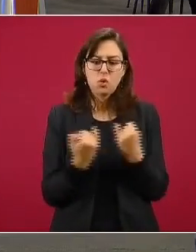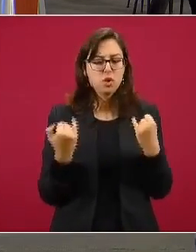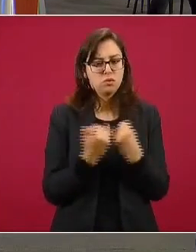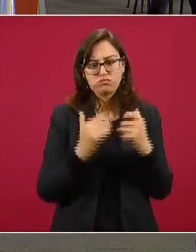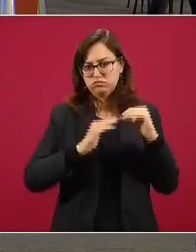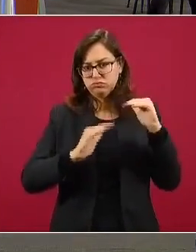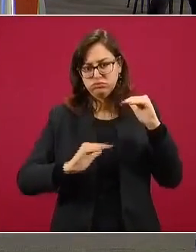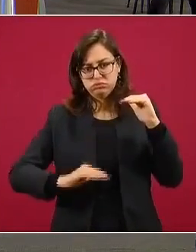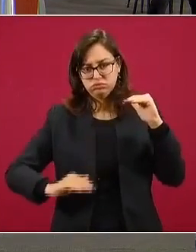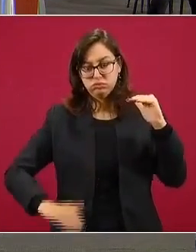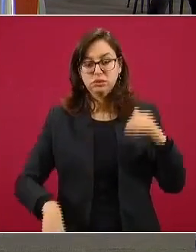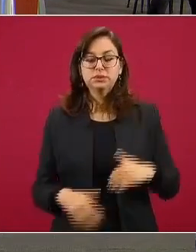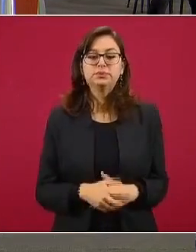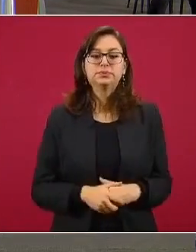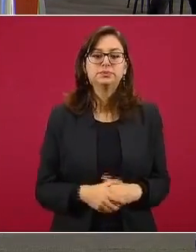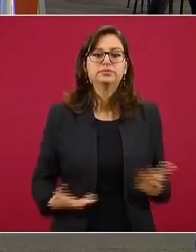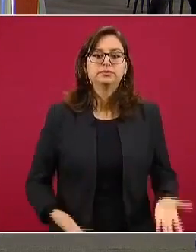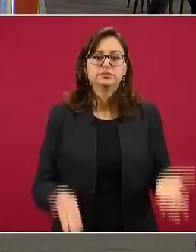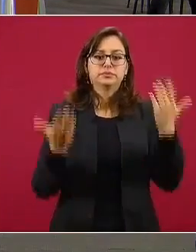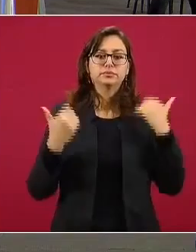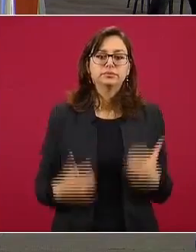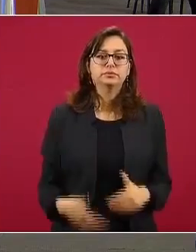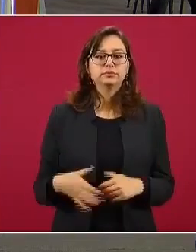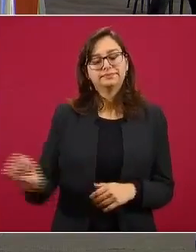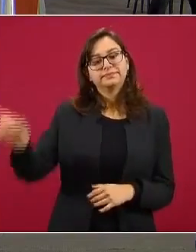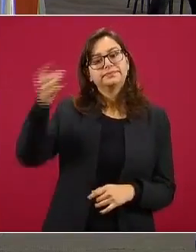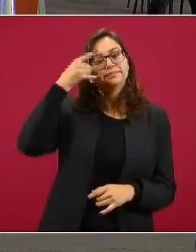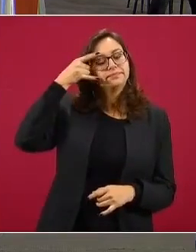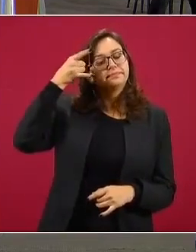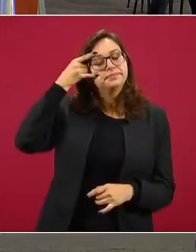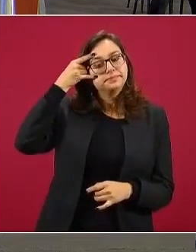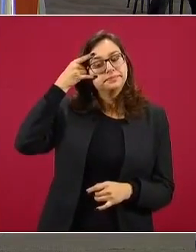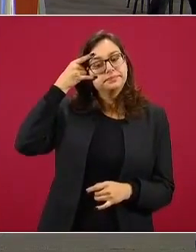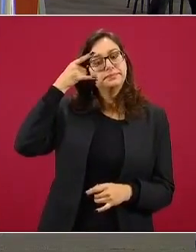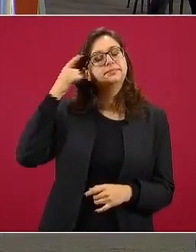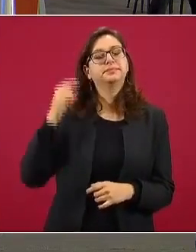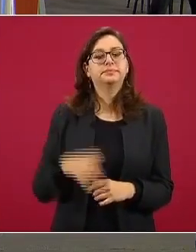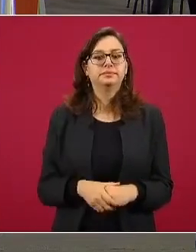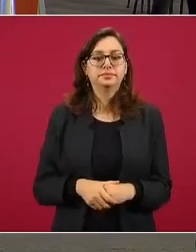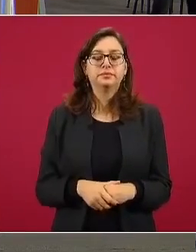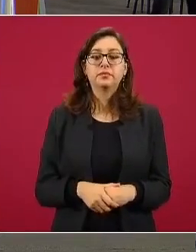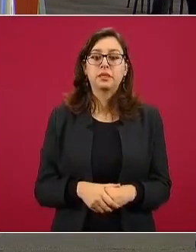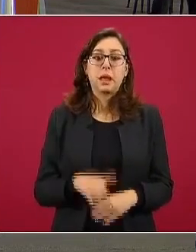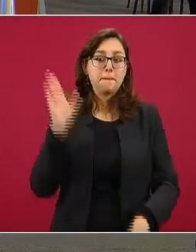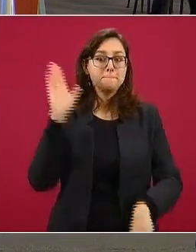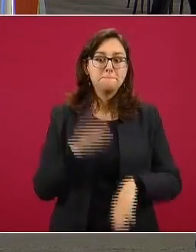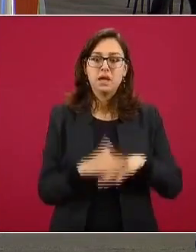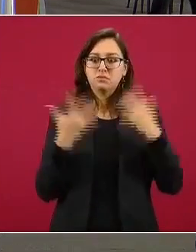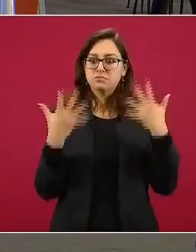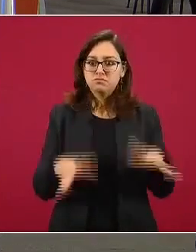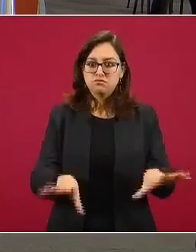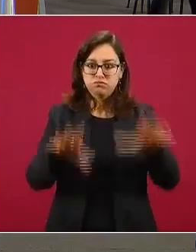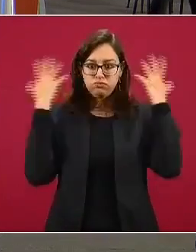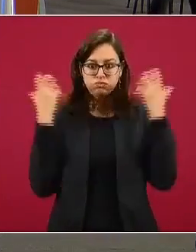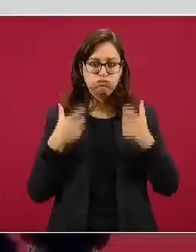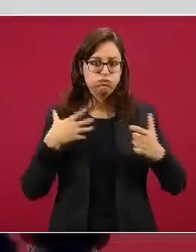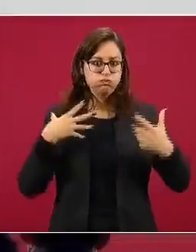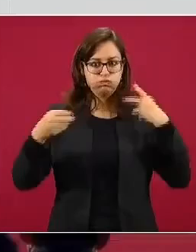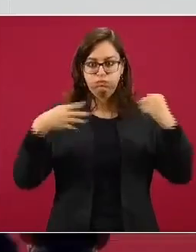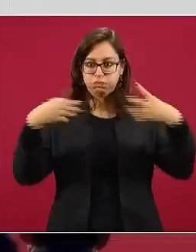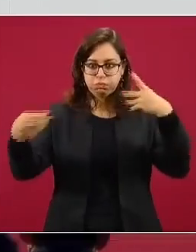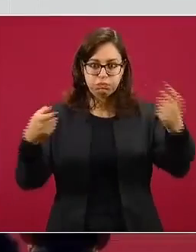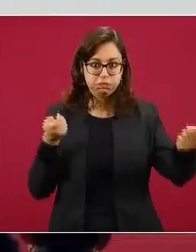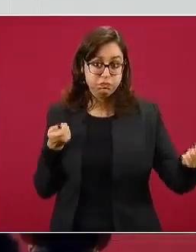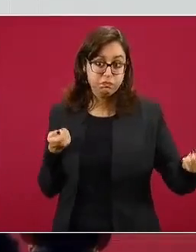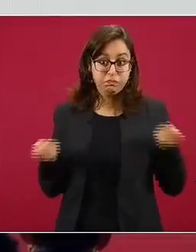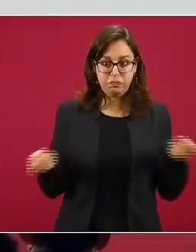descenso. La siguiente. El estado de Campeche ha sido el estado con la mayor velocidad en el control epidémico, primero